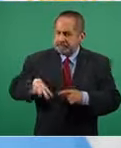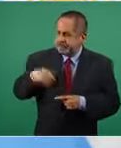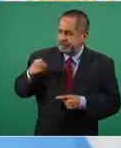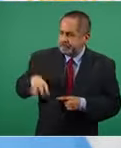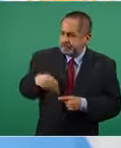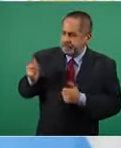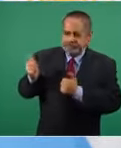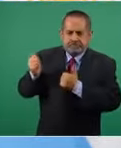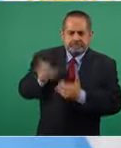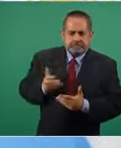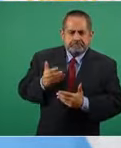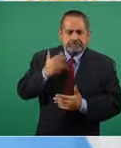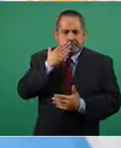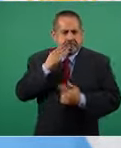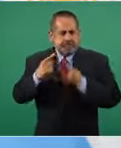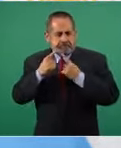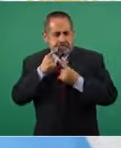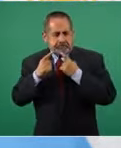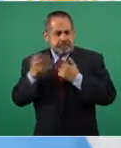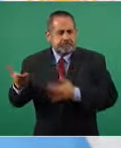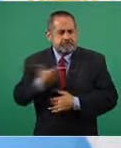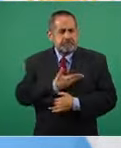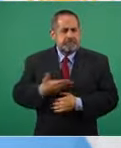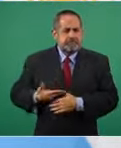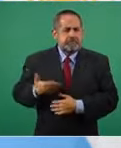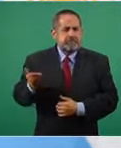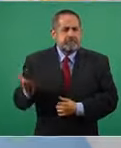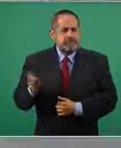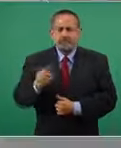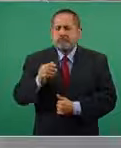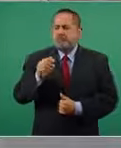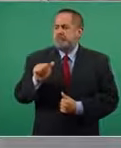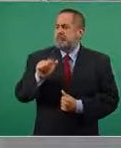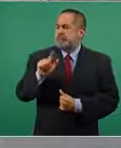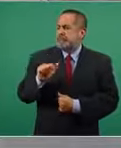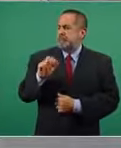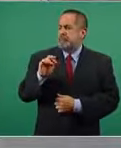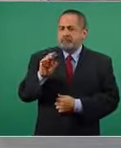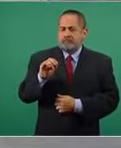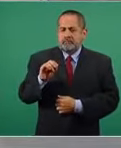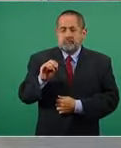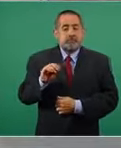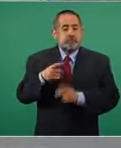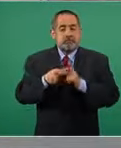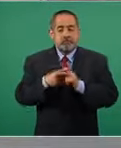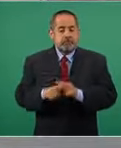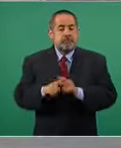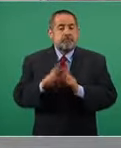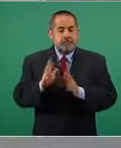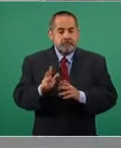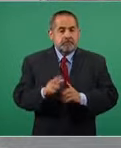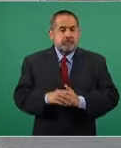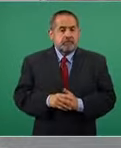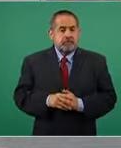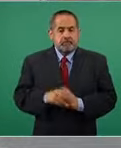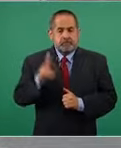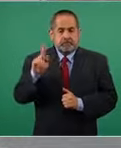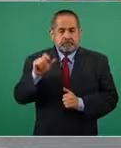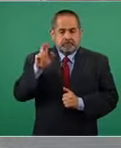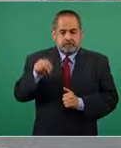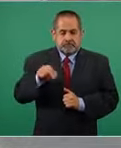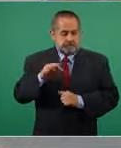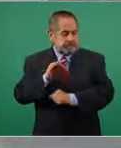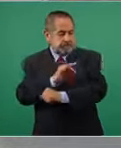las gestiones del presidente Alberto Fernández ya se inició el plan de